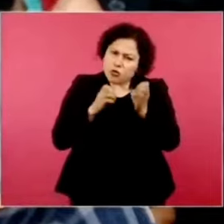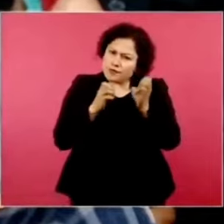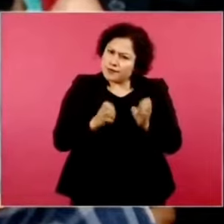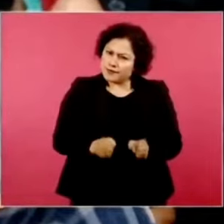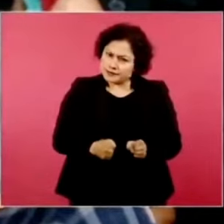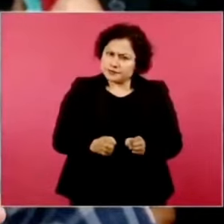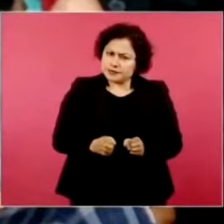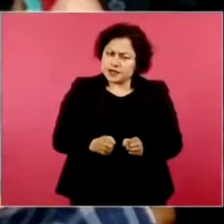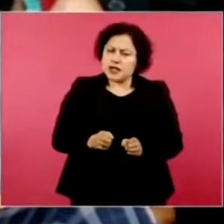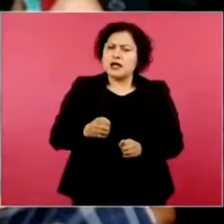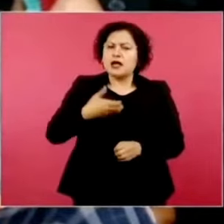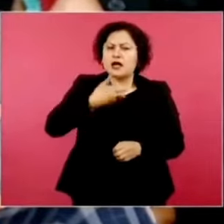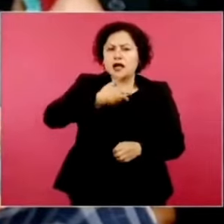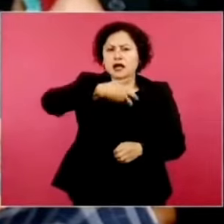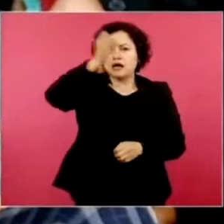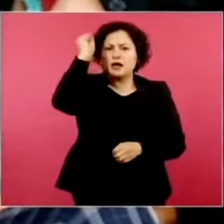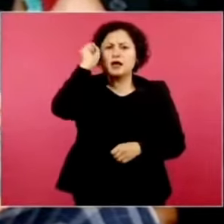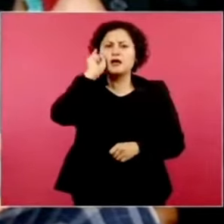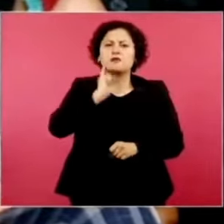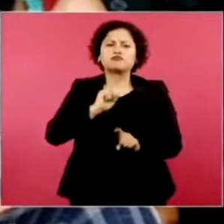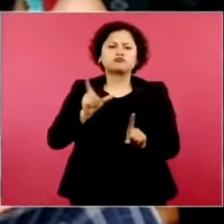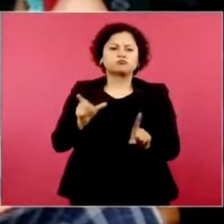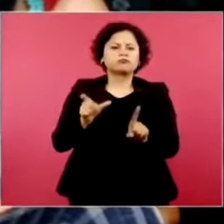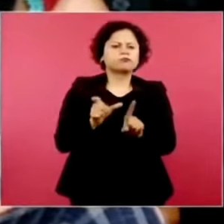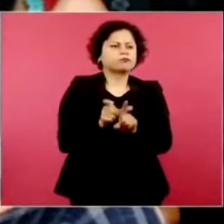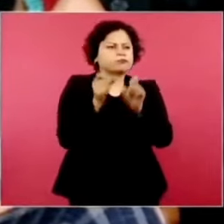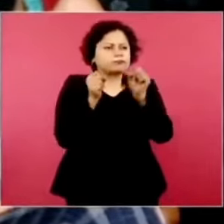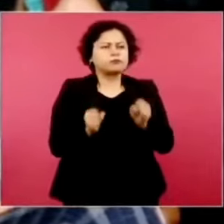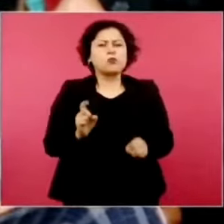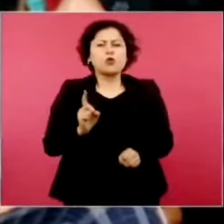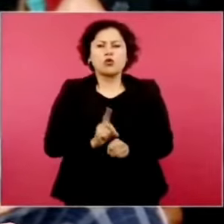El equipo de seguridad de la candidata, ¿dónde estaba? ¿Qué reportes tienen?